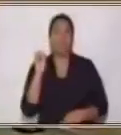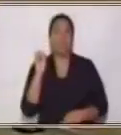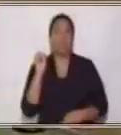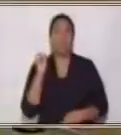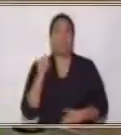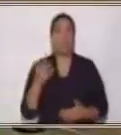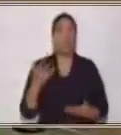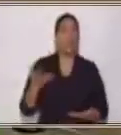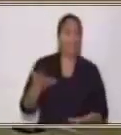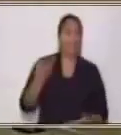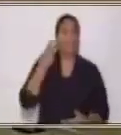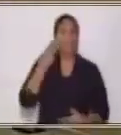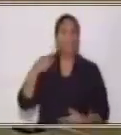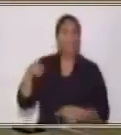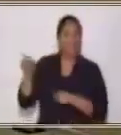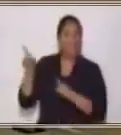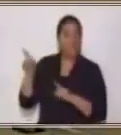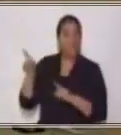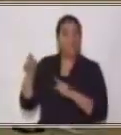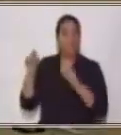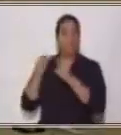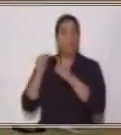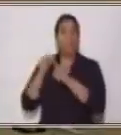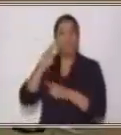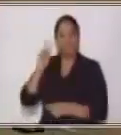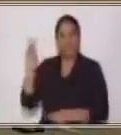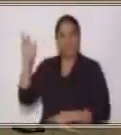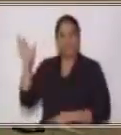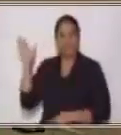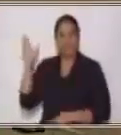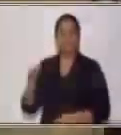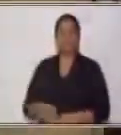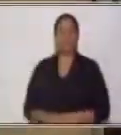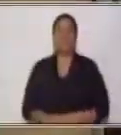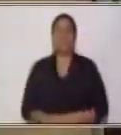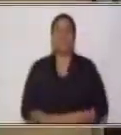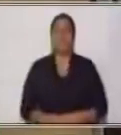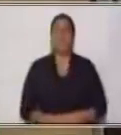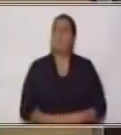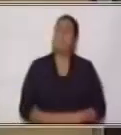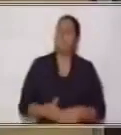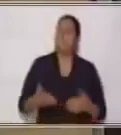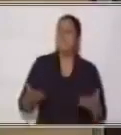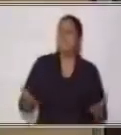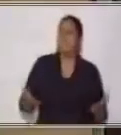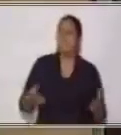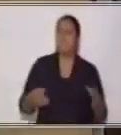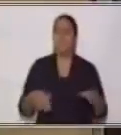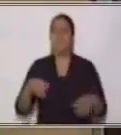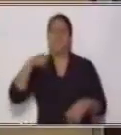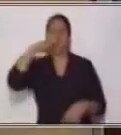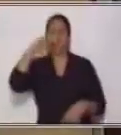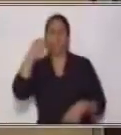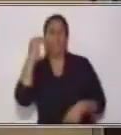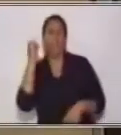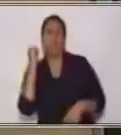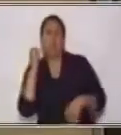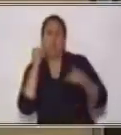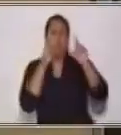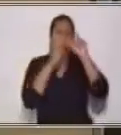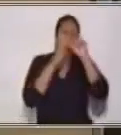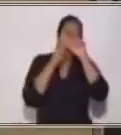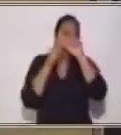a ver entonces. ¿Me ayudan? Vamos, que yo tengo aquí mi lupa. ¿Dónde dirá tío? ¿Dónde estará? Yo sé que ya la encontraron.